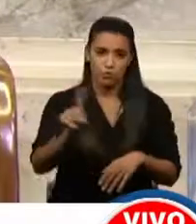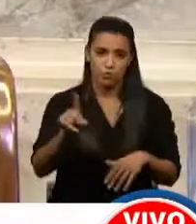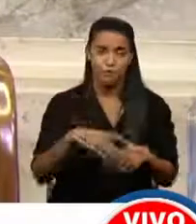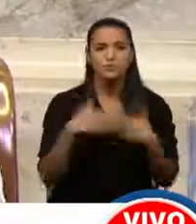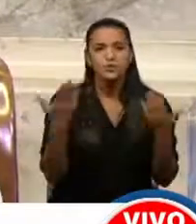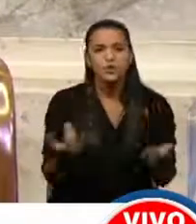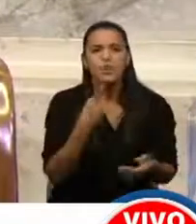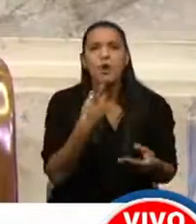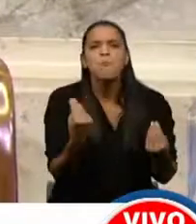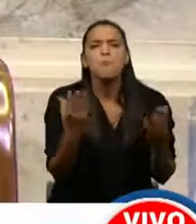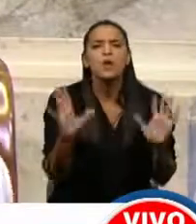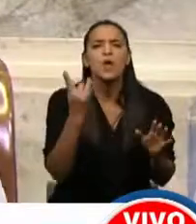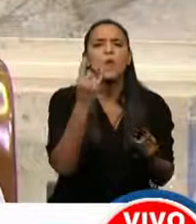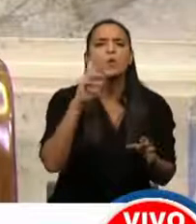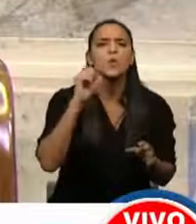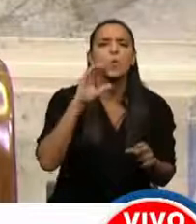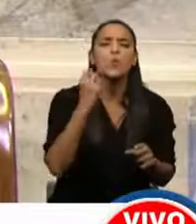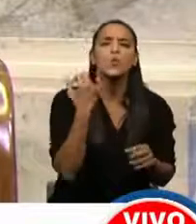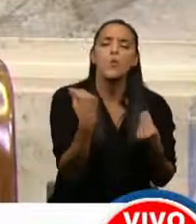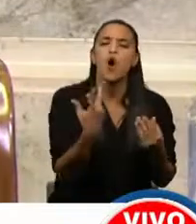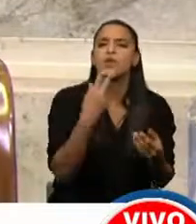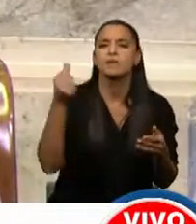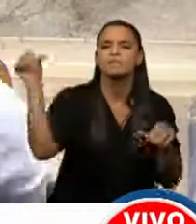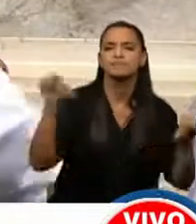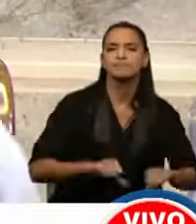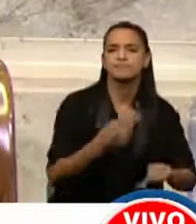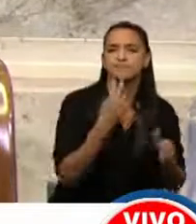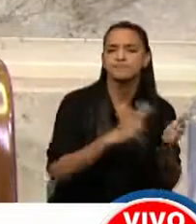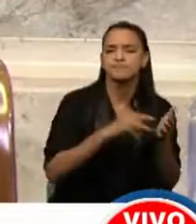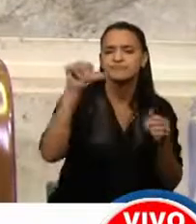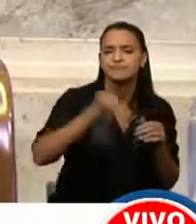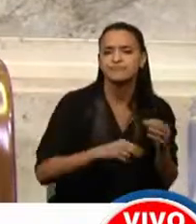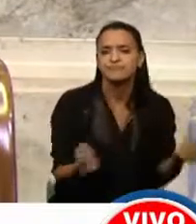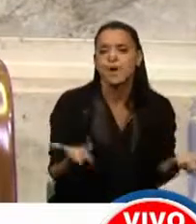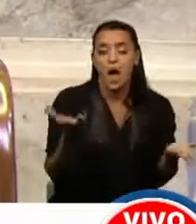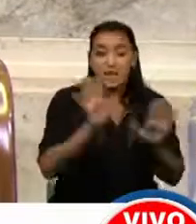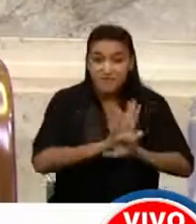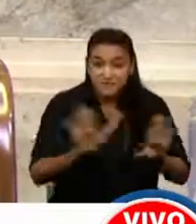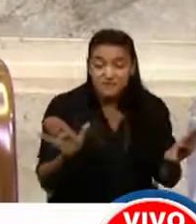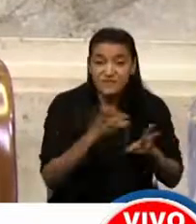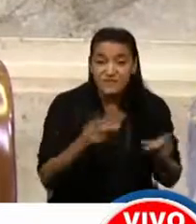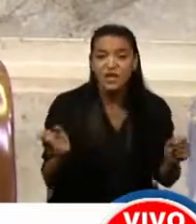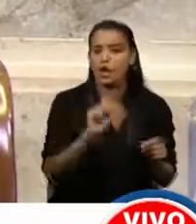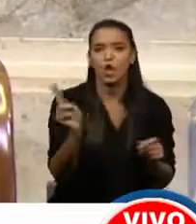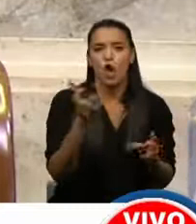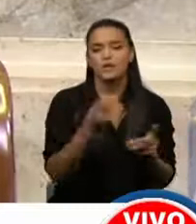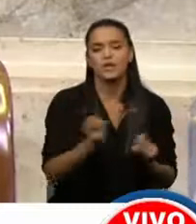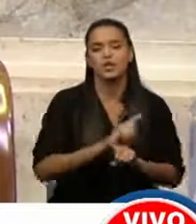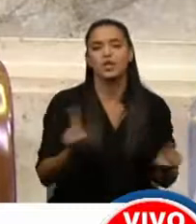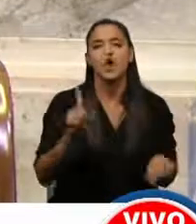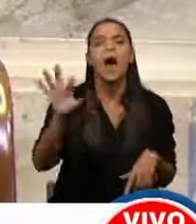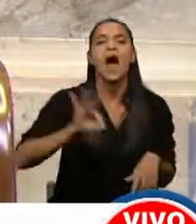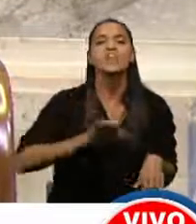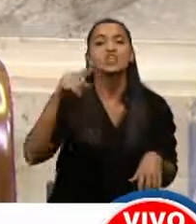Entonces dijimos, ¿y por qué lo hizo Uriburu? Porque tenía déficit fiscal. Entonces dijimos, bueno, ¿se acabó el déficit fiscal ahí? No, no se acabó nada. En el año